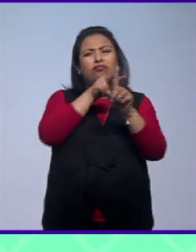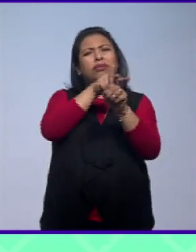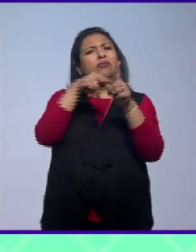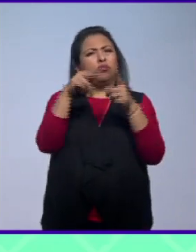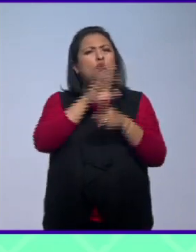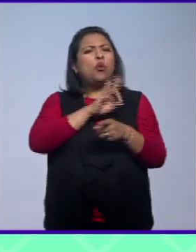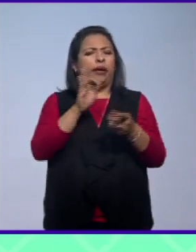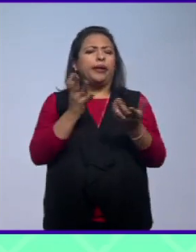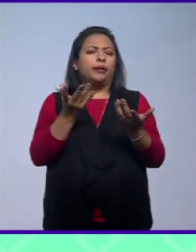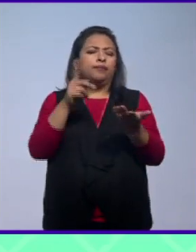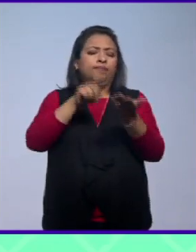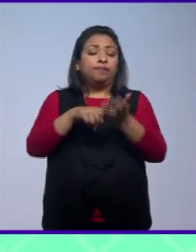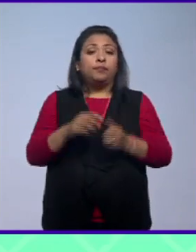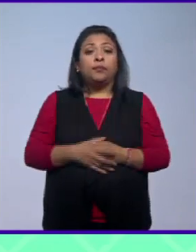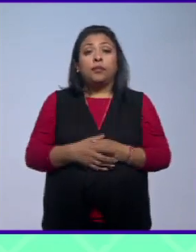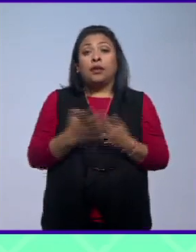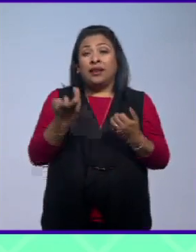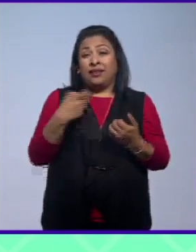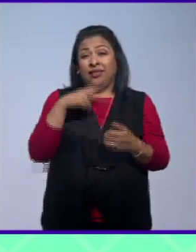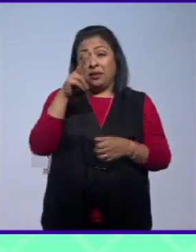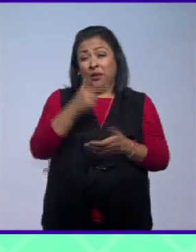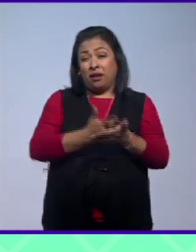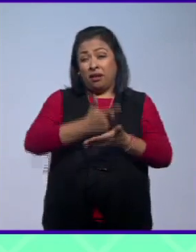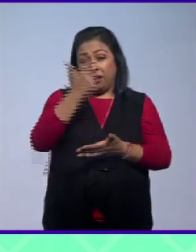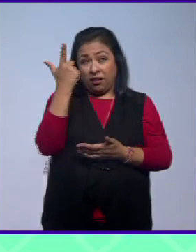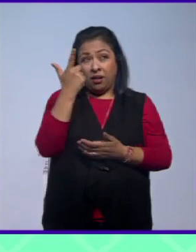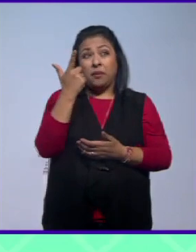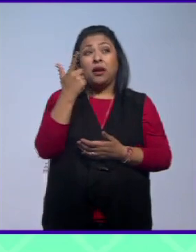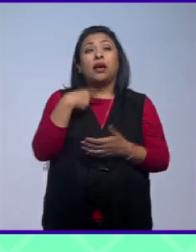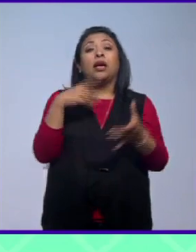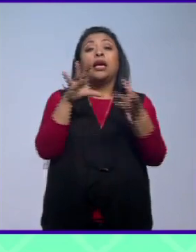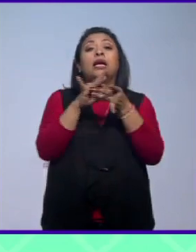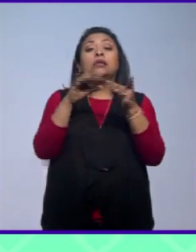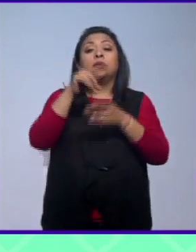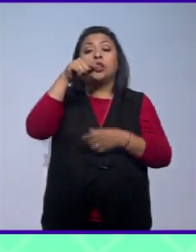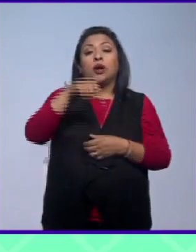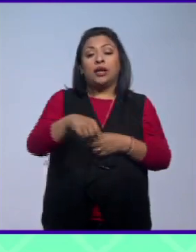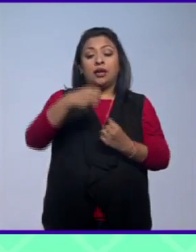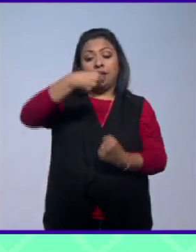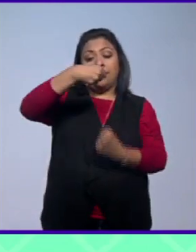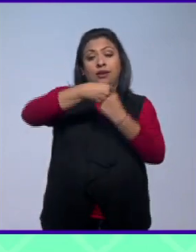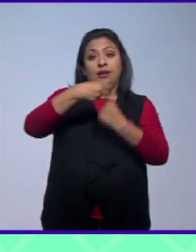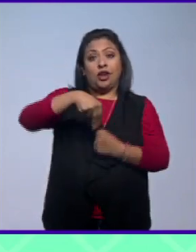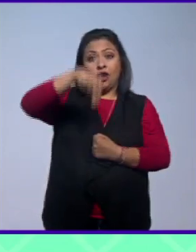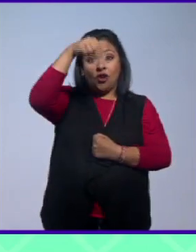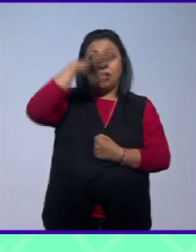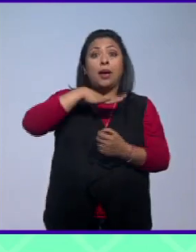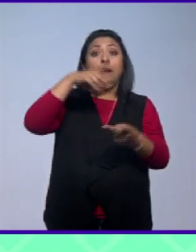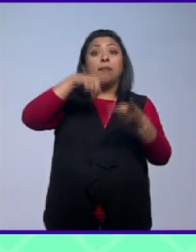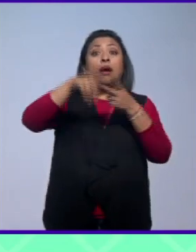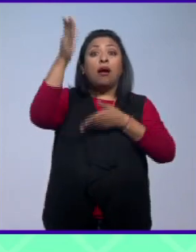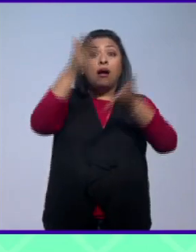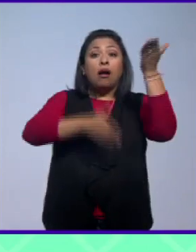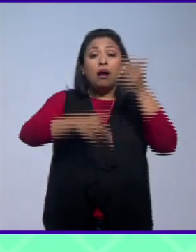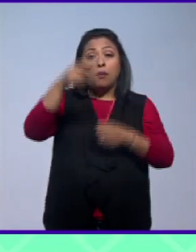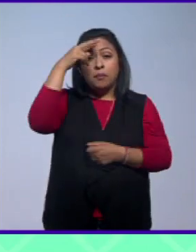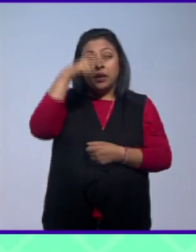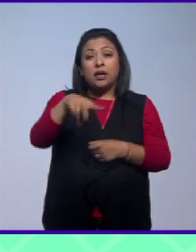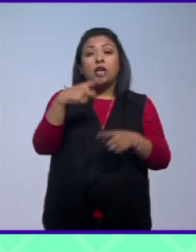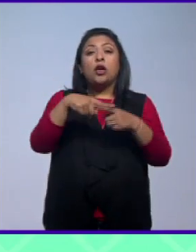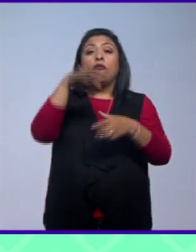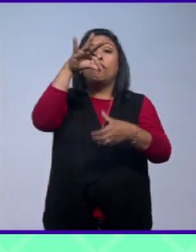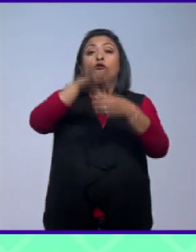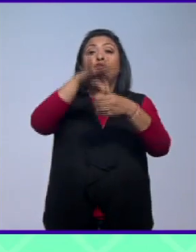ámbitos y bueno mientras este escándalo tiene lugar se los platico acá en la frontera norte han comenzado a llegar a México los